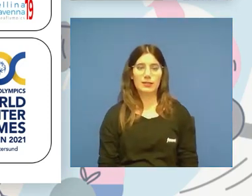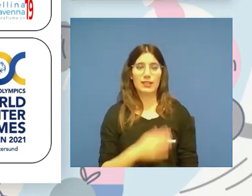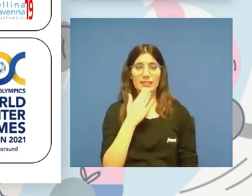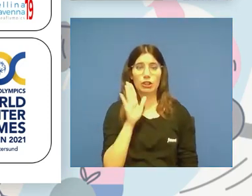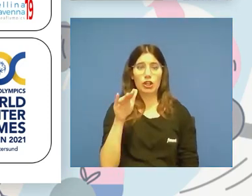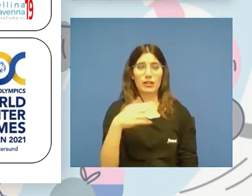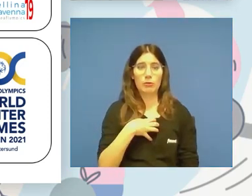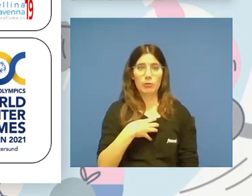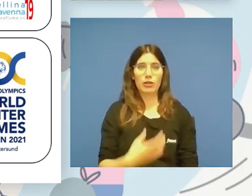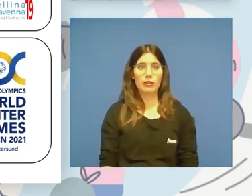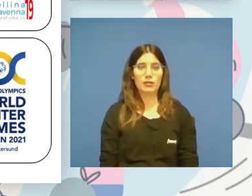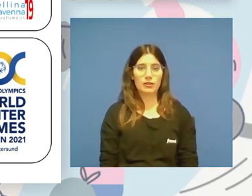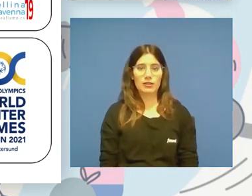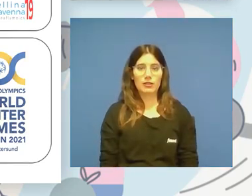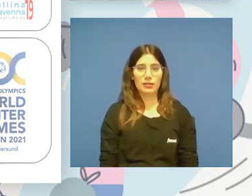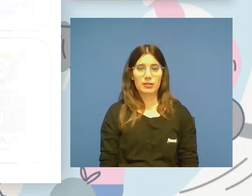de paso.